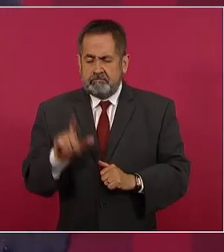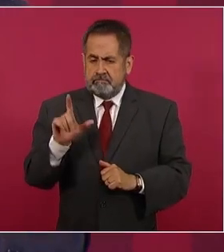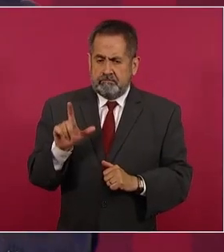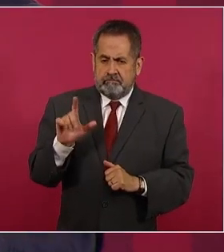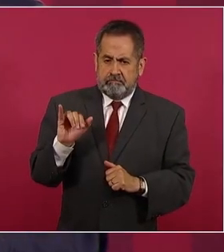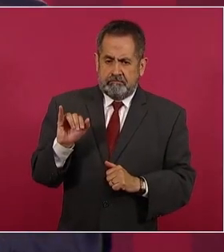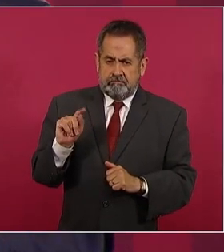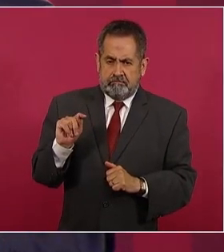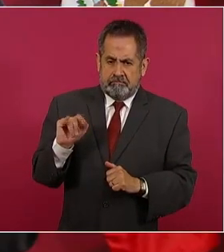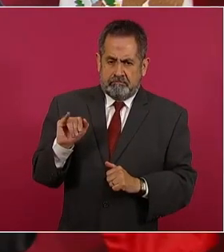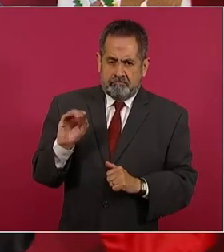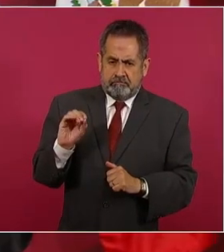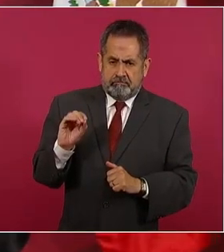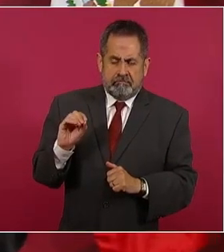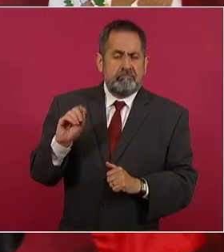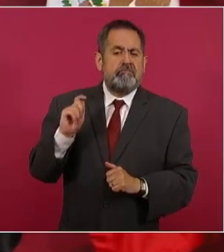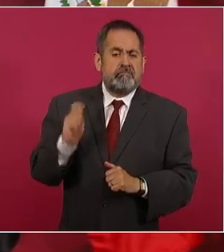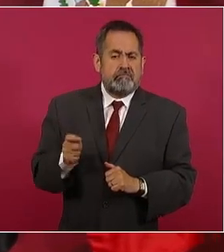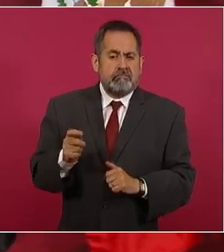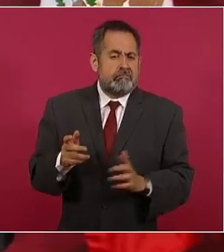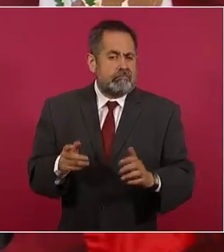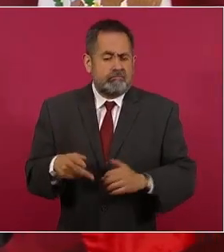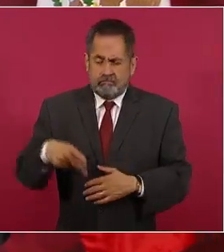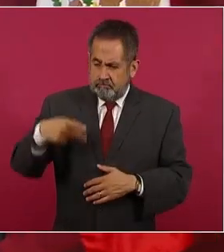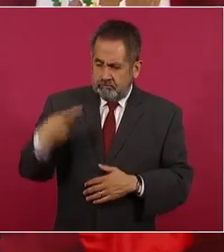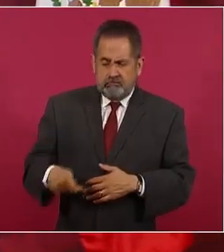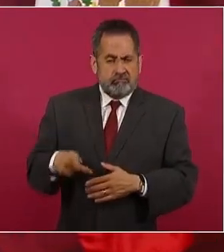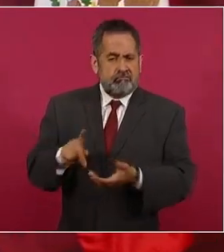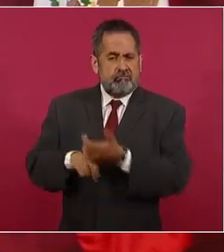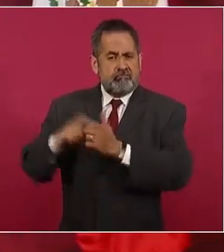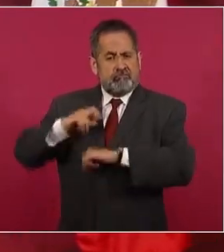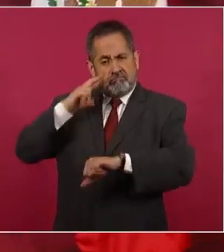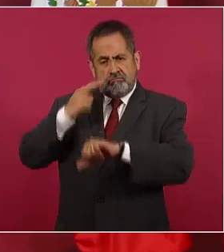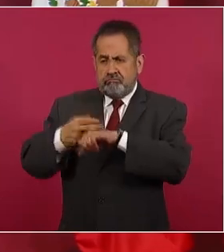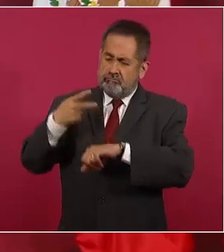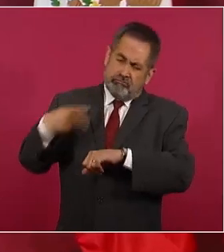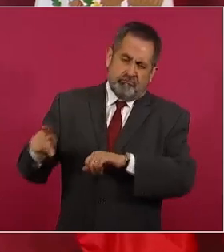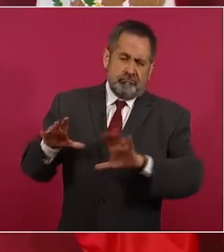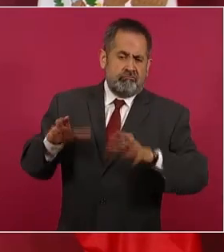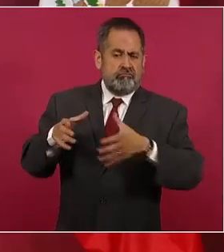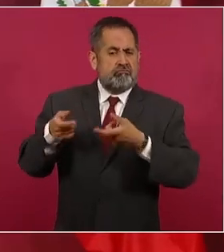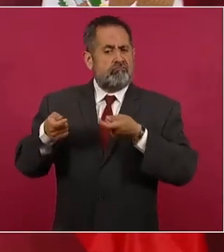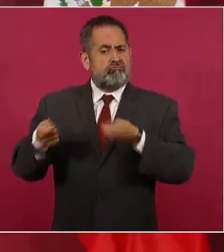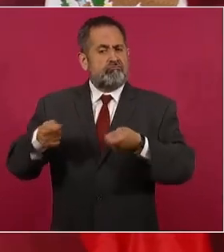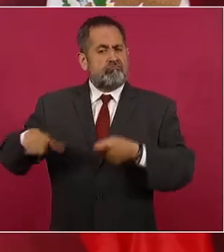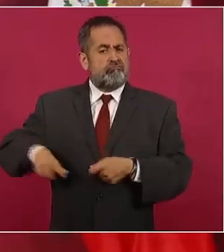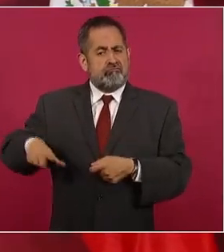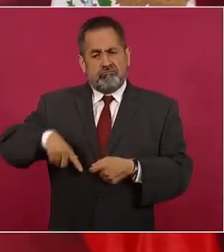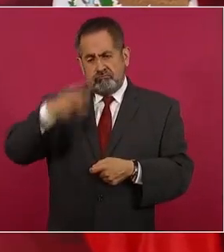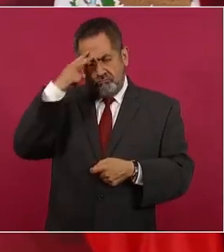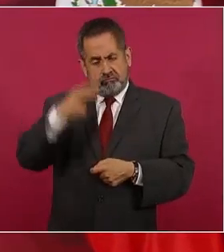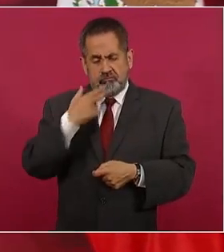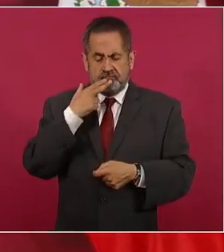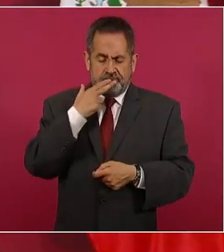va a ser manejado en exclusiva por el Estado mexicano